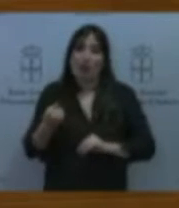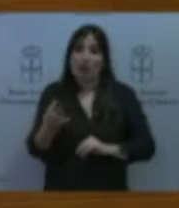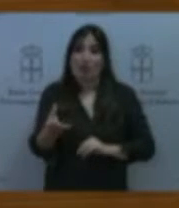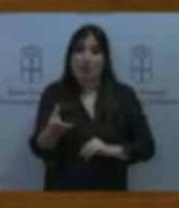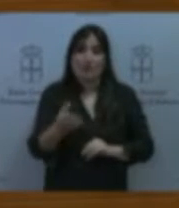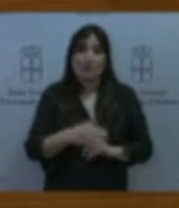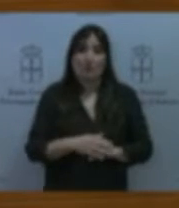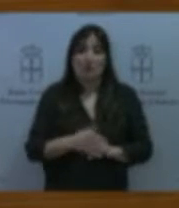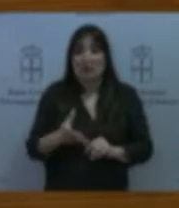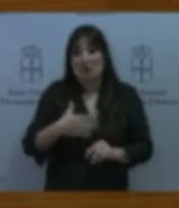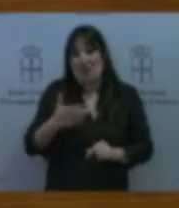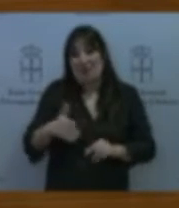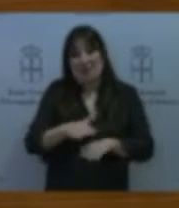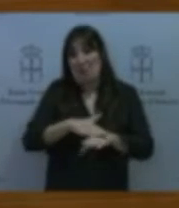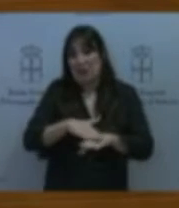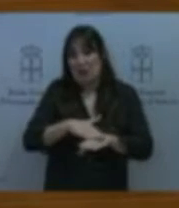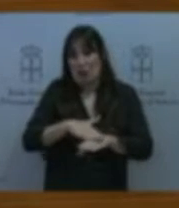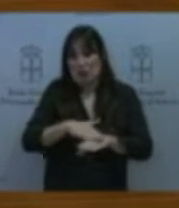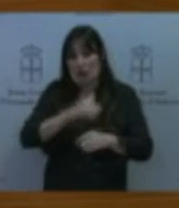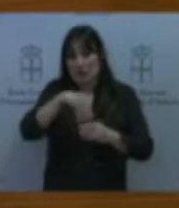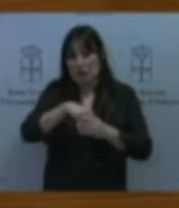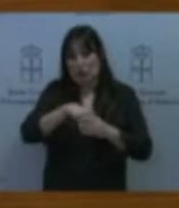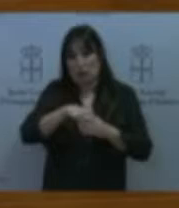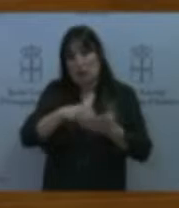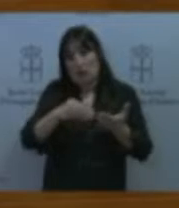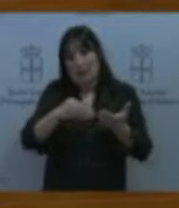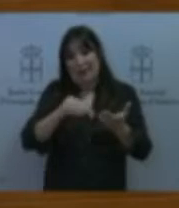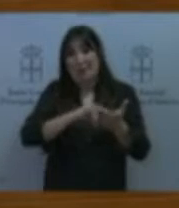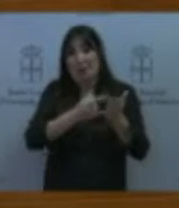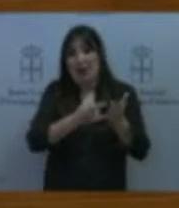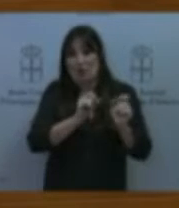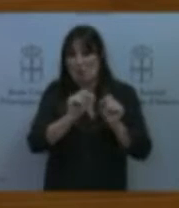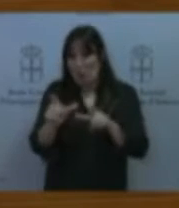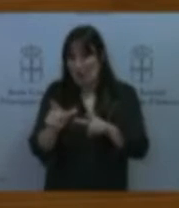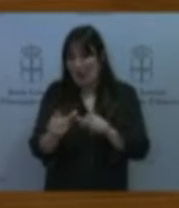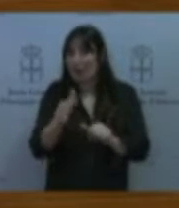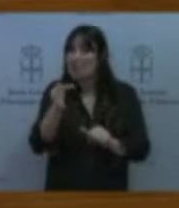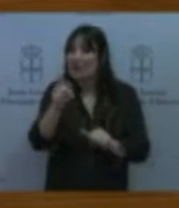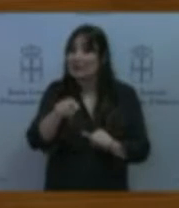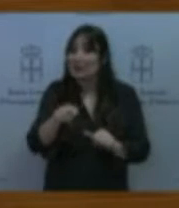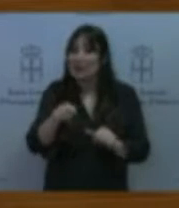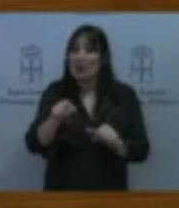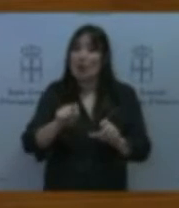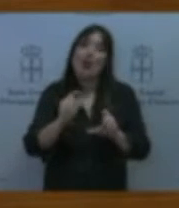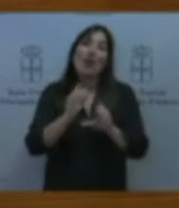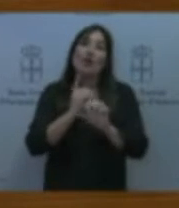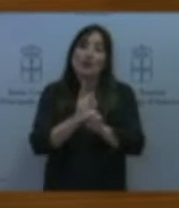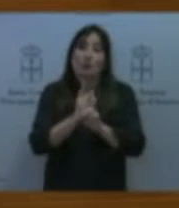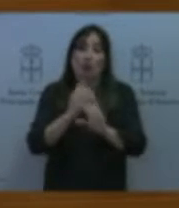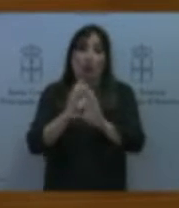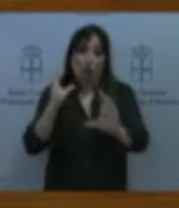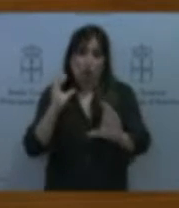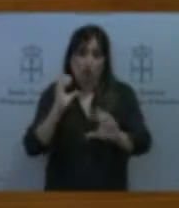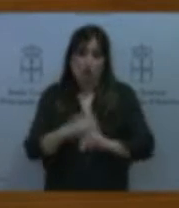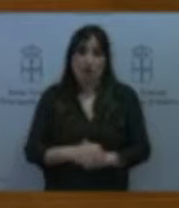nuestro esquema de movilidad, junto con el transporte colectivo para autobús. Los objetivos